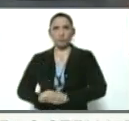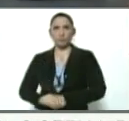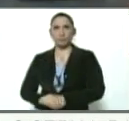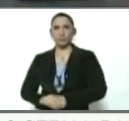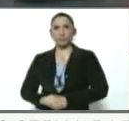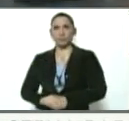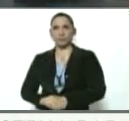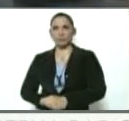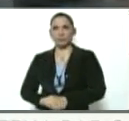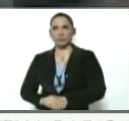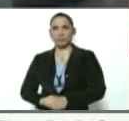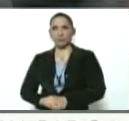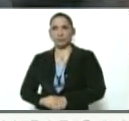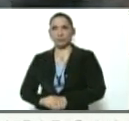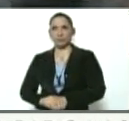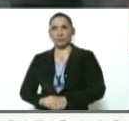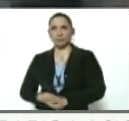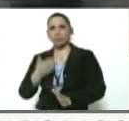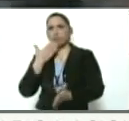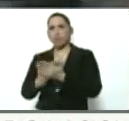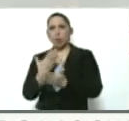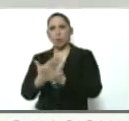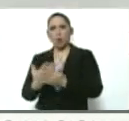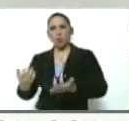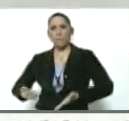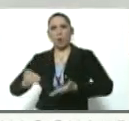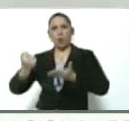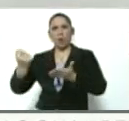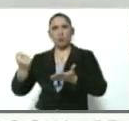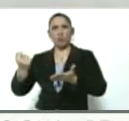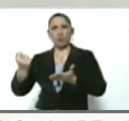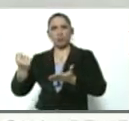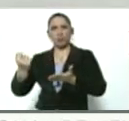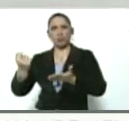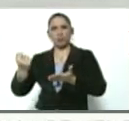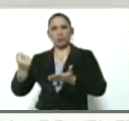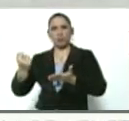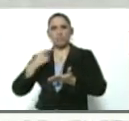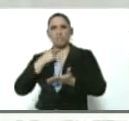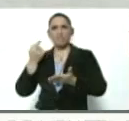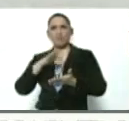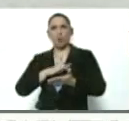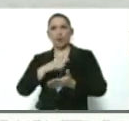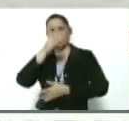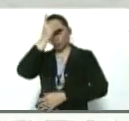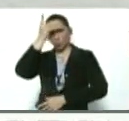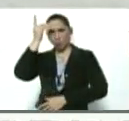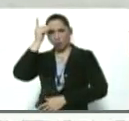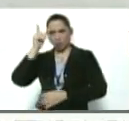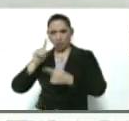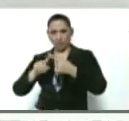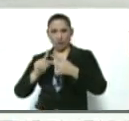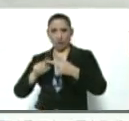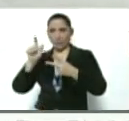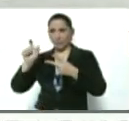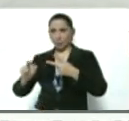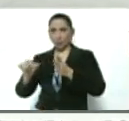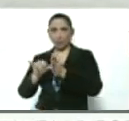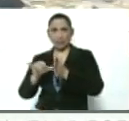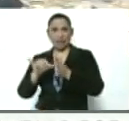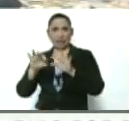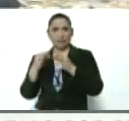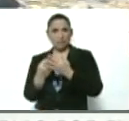propone un bono, impone un bono por el asesinato de Diosdado Cabello, de sus personas cercanas, de sus